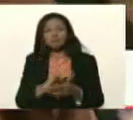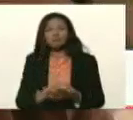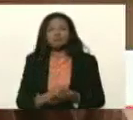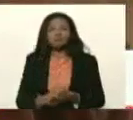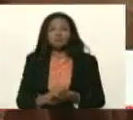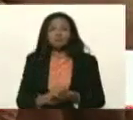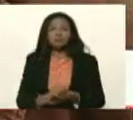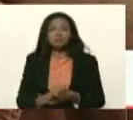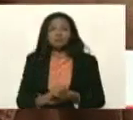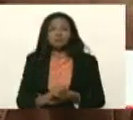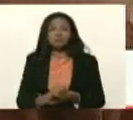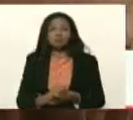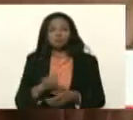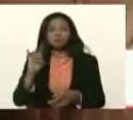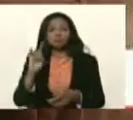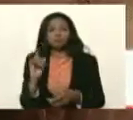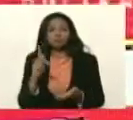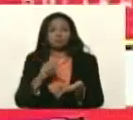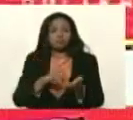Oviedo, no ha llegado,